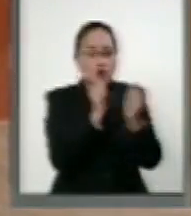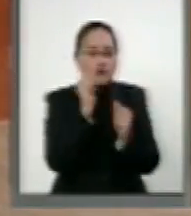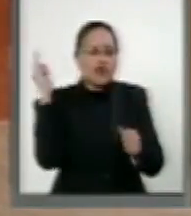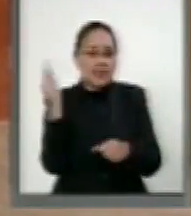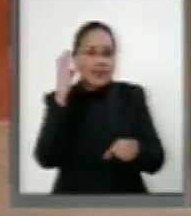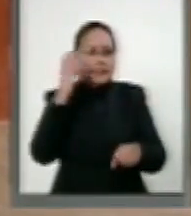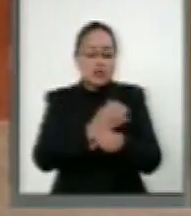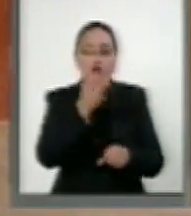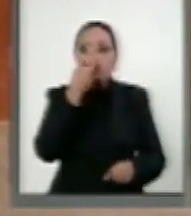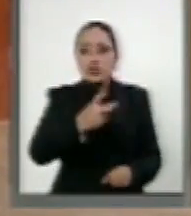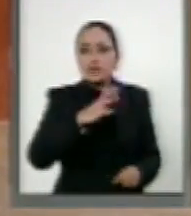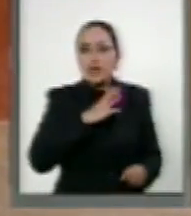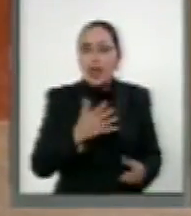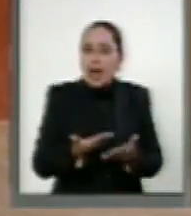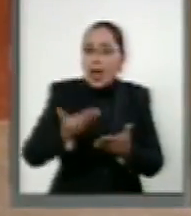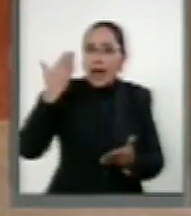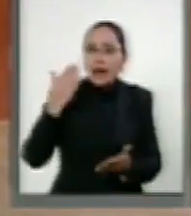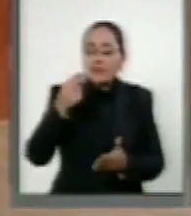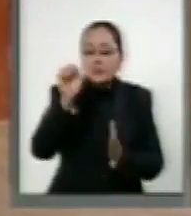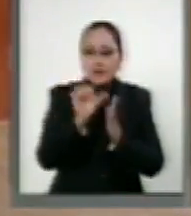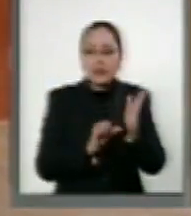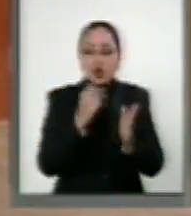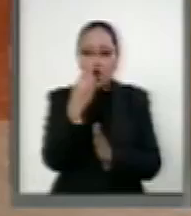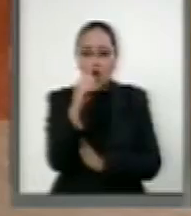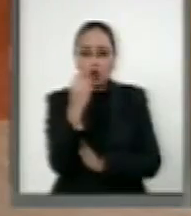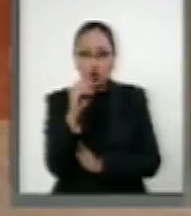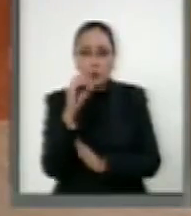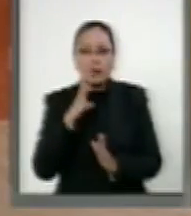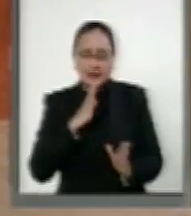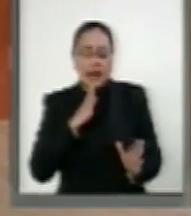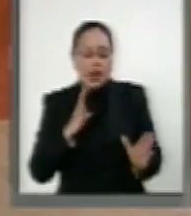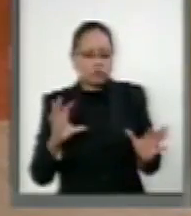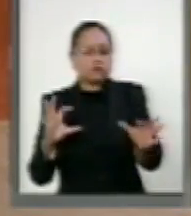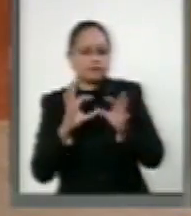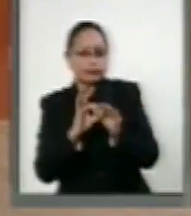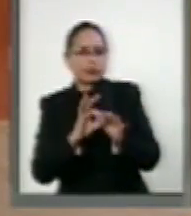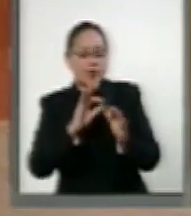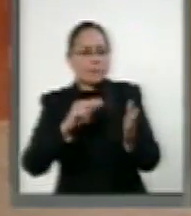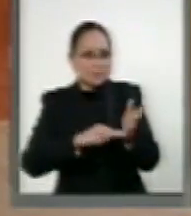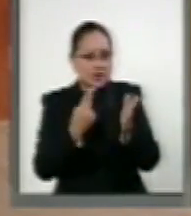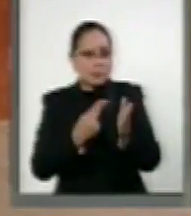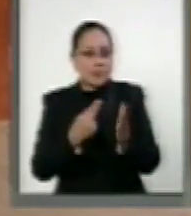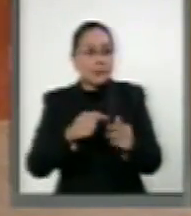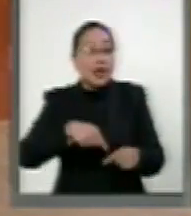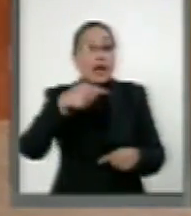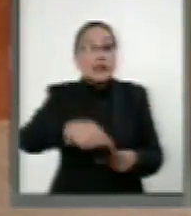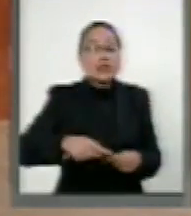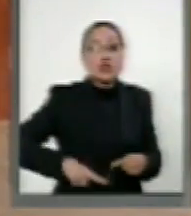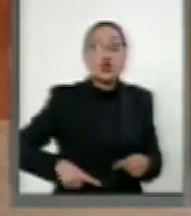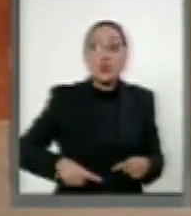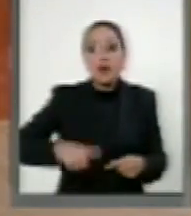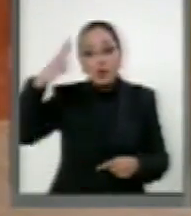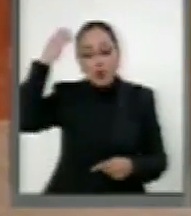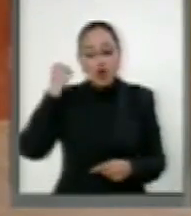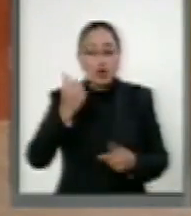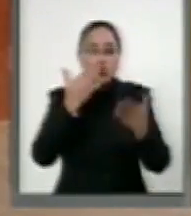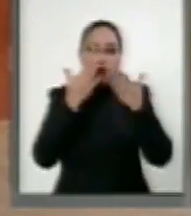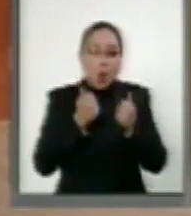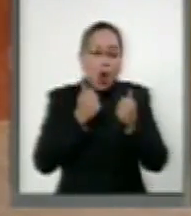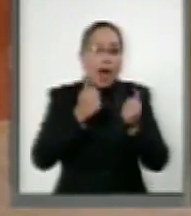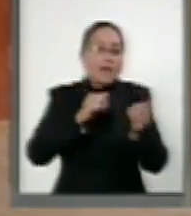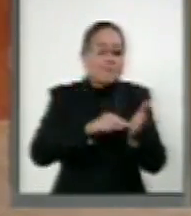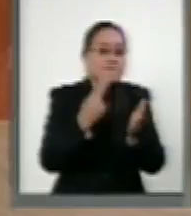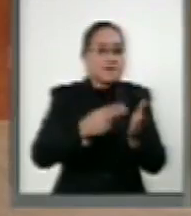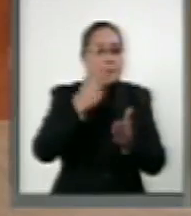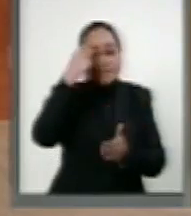fue firmado desde el mes de octubre, el gobierno del Estado no ha iniciado hasta el momento los procesos para la realización de las obras.